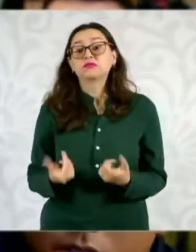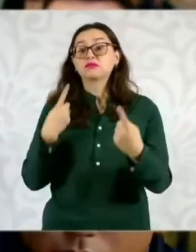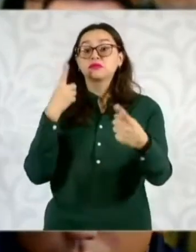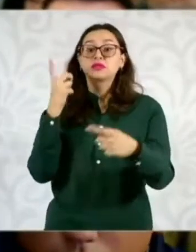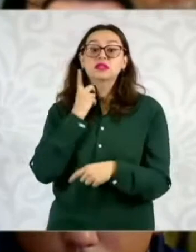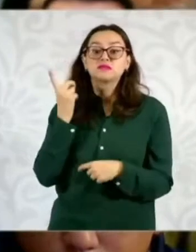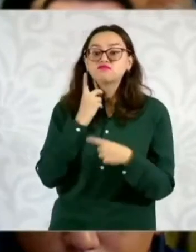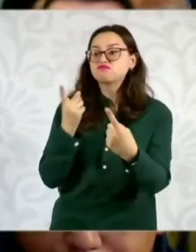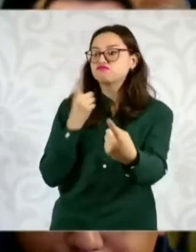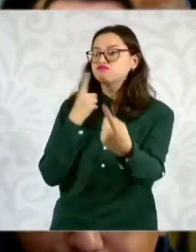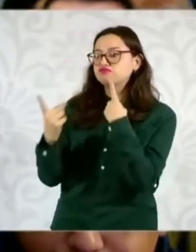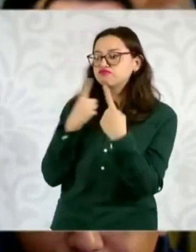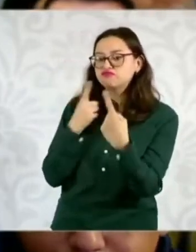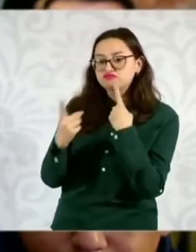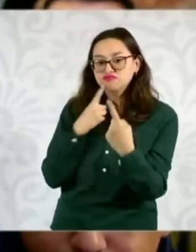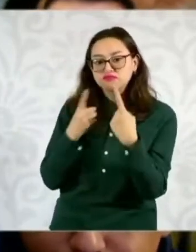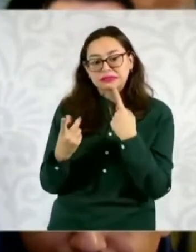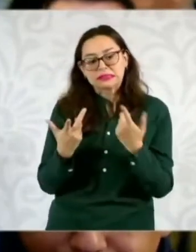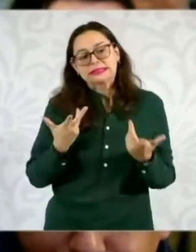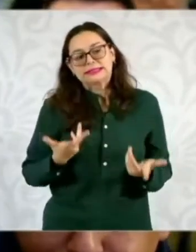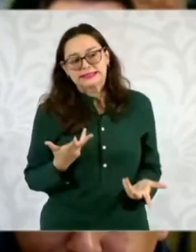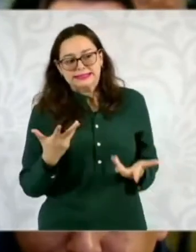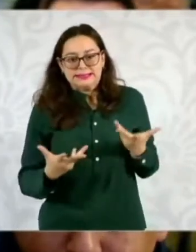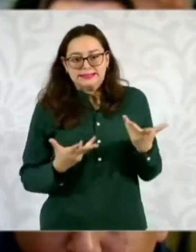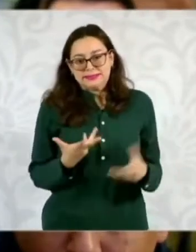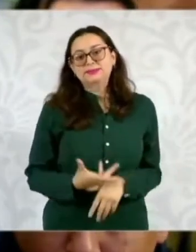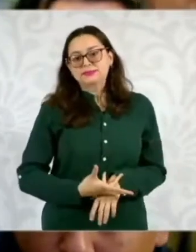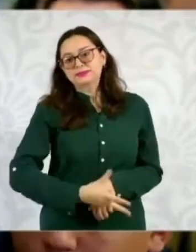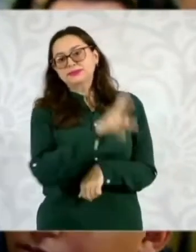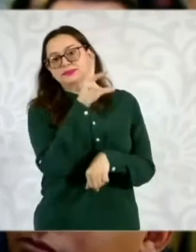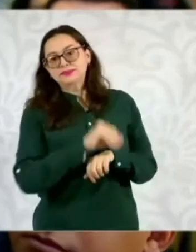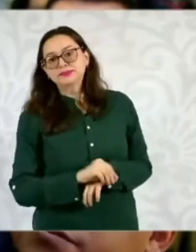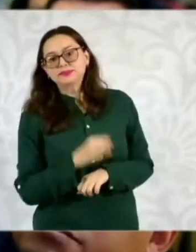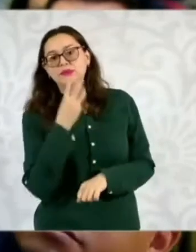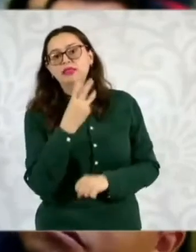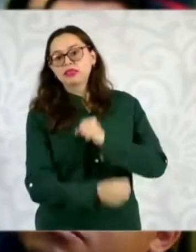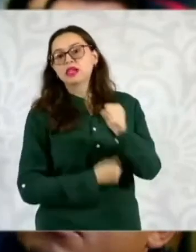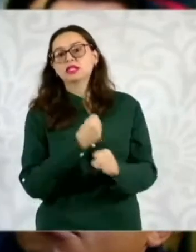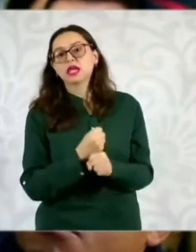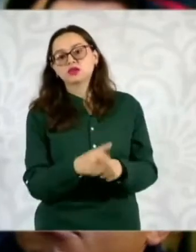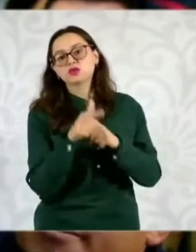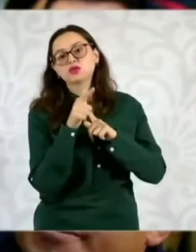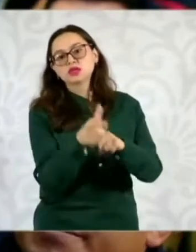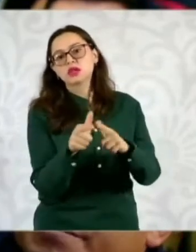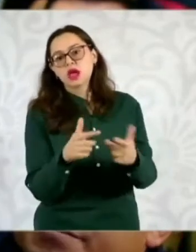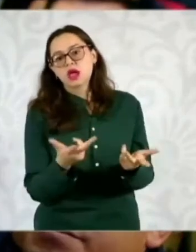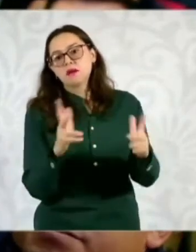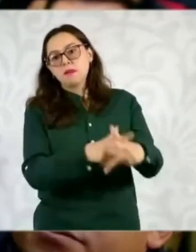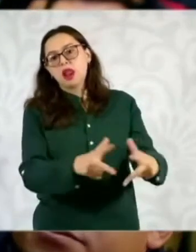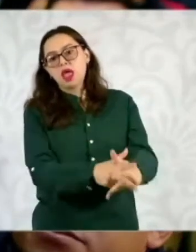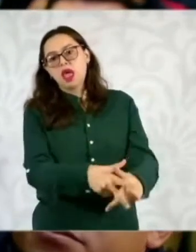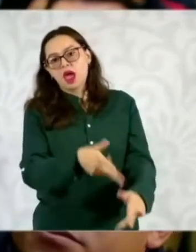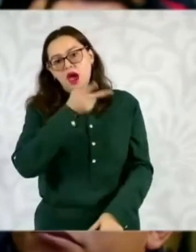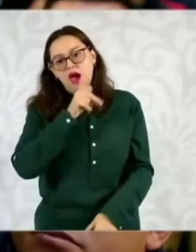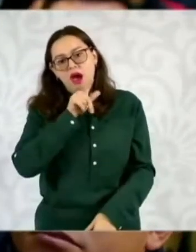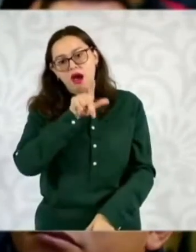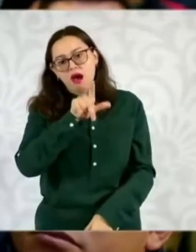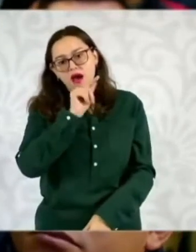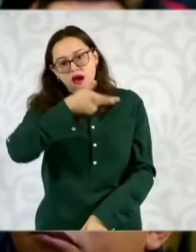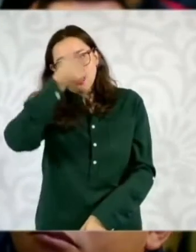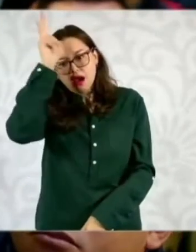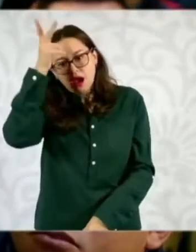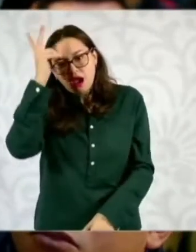para que les sigan permitiendo las peleas de gallos en estos tres años. Entonces, preguntarle si usted estaba enterada de esta